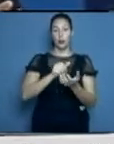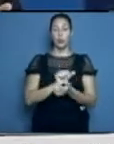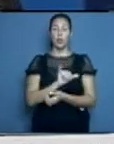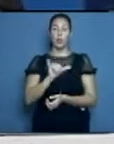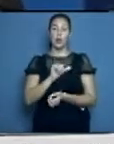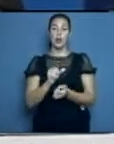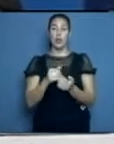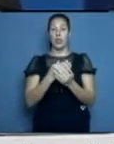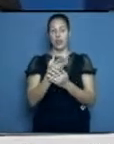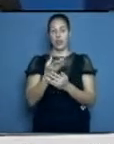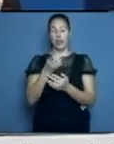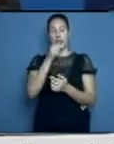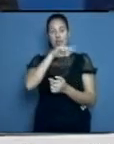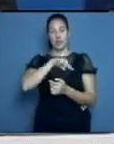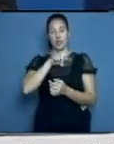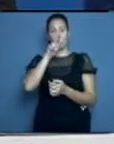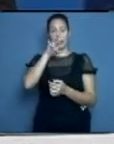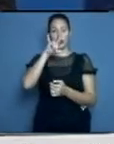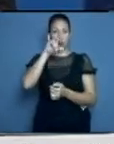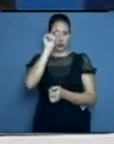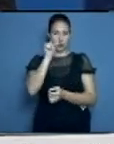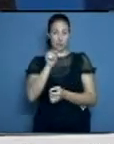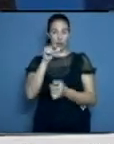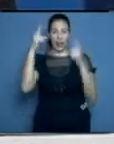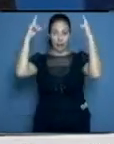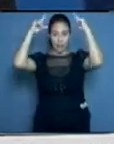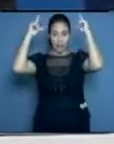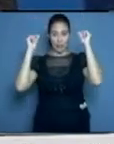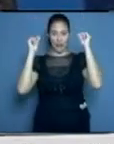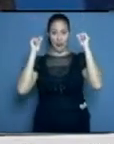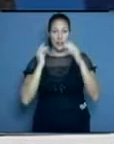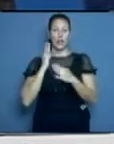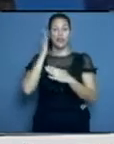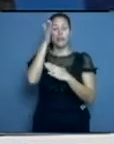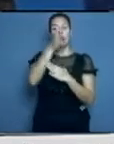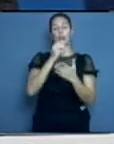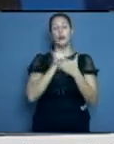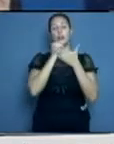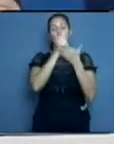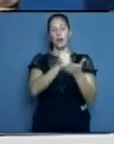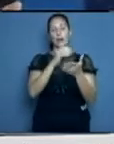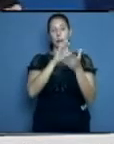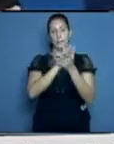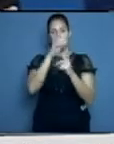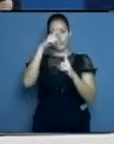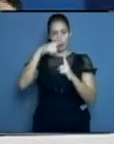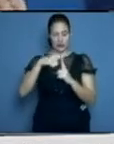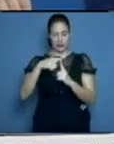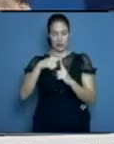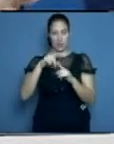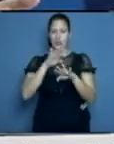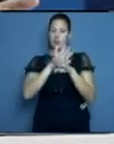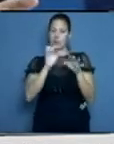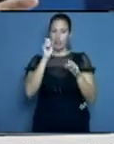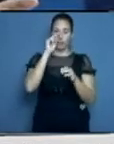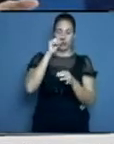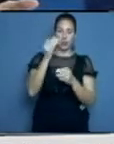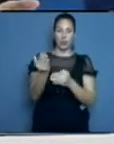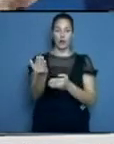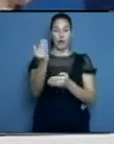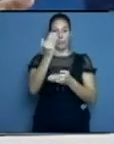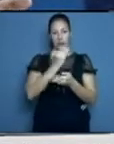enfermeras y enfermeros que se encontraban en la provincia de Matanza y que ahora están aquí con nosotros para atender